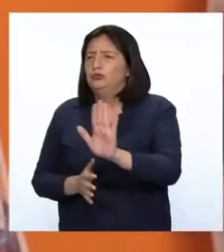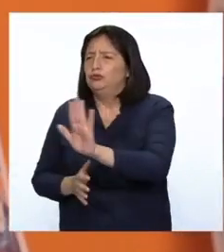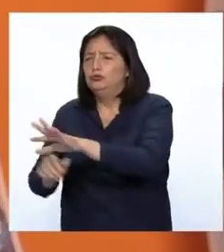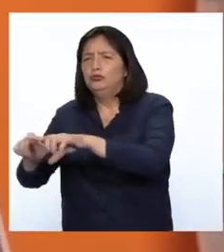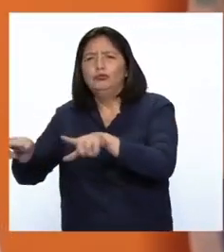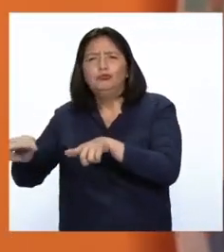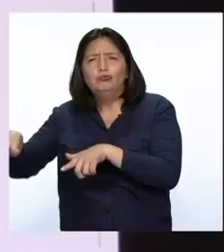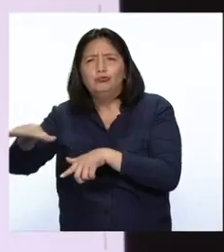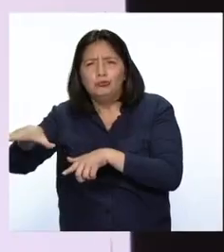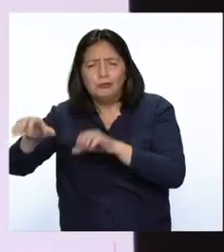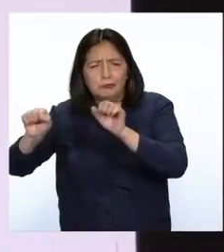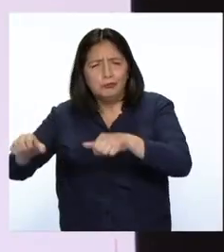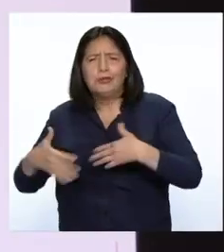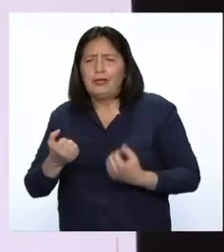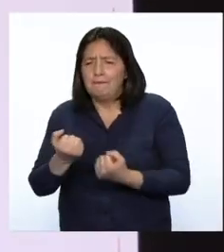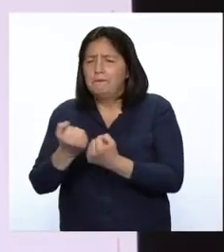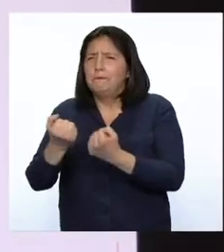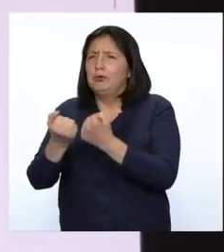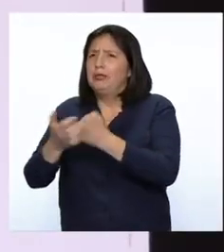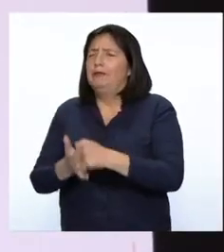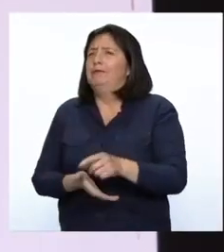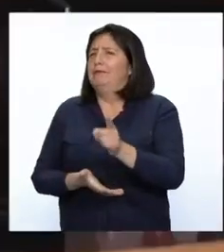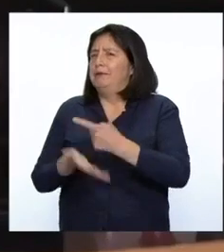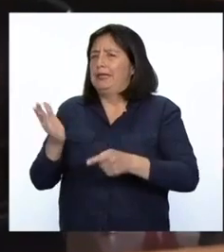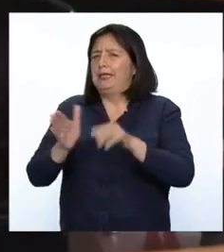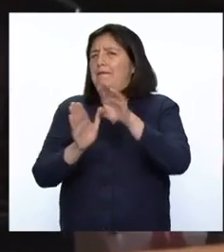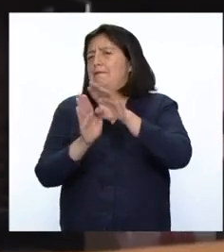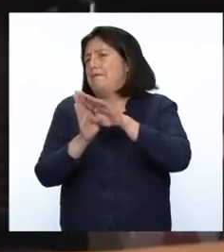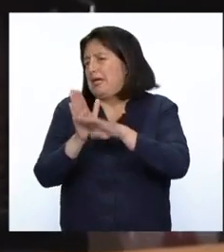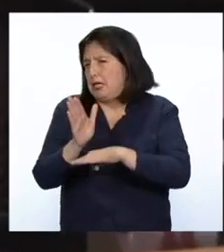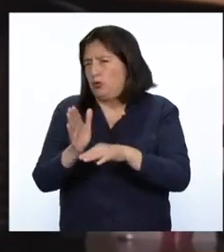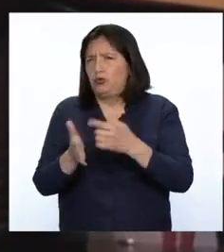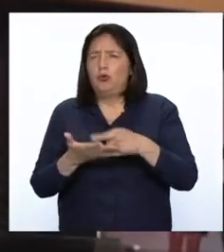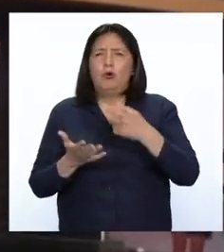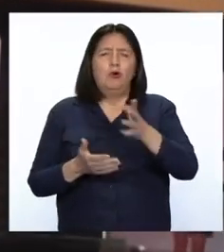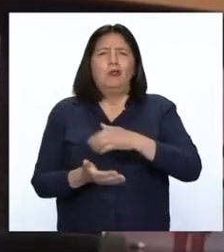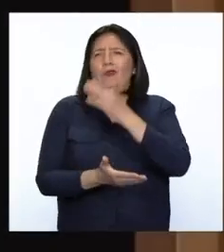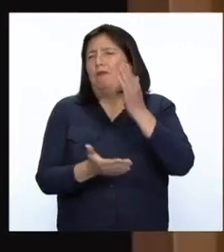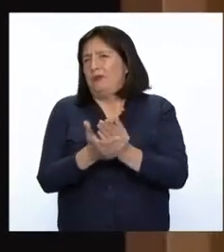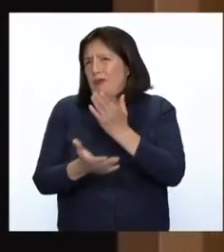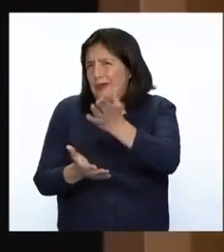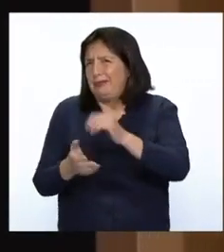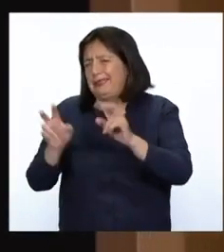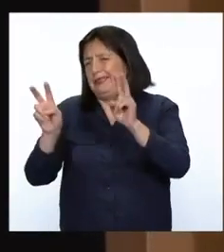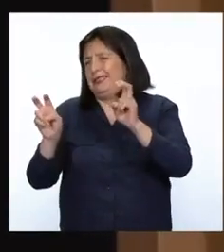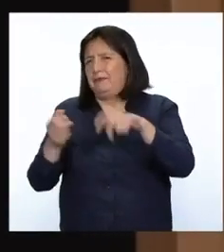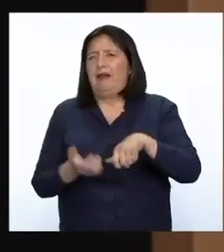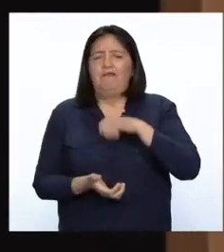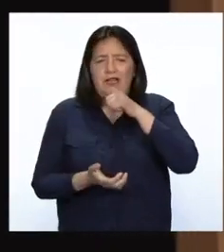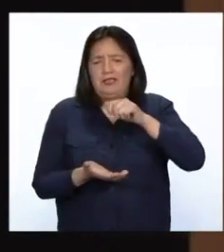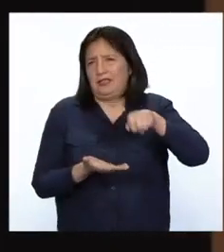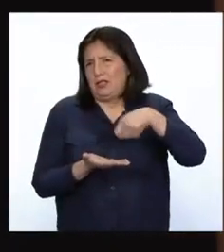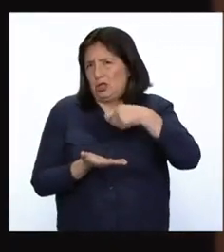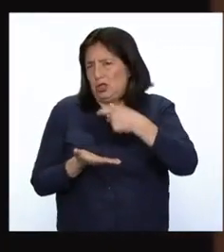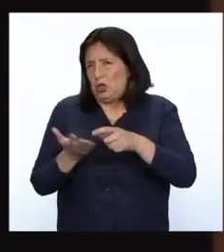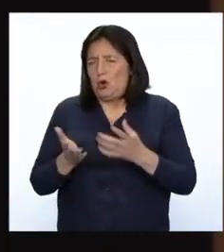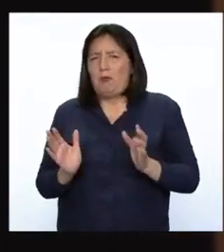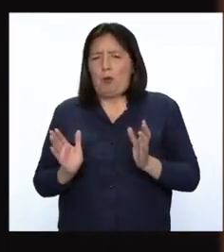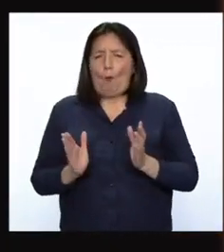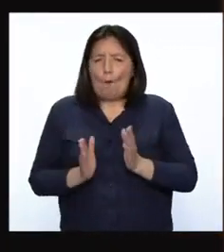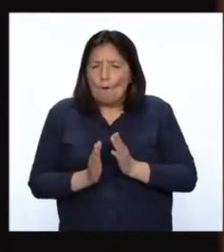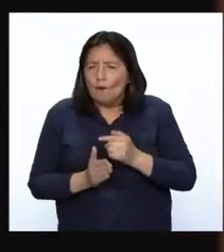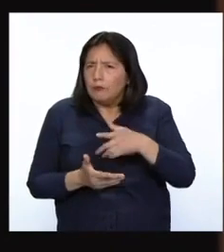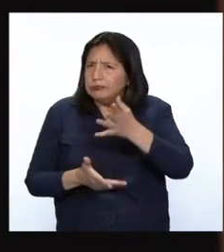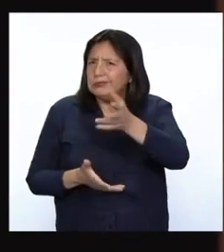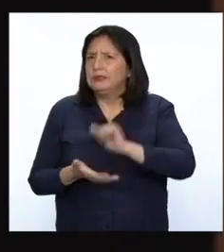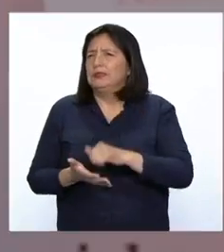propia pueda contribuir a la erradicación o disminución de todas las problemáticas relacionadas a malnutrición porque la malnutrición